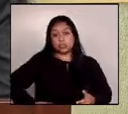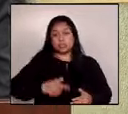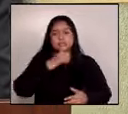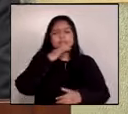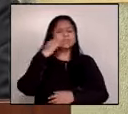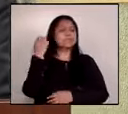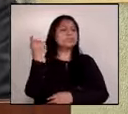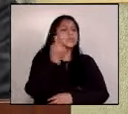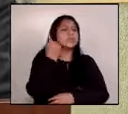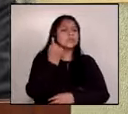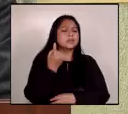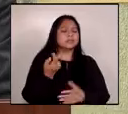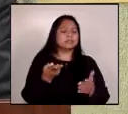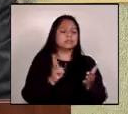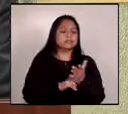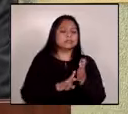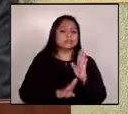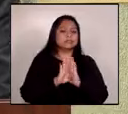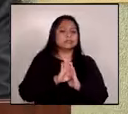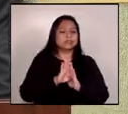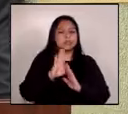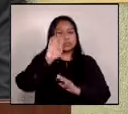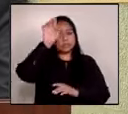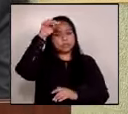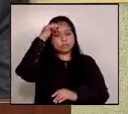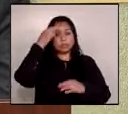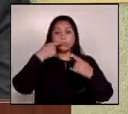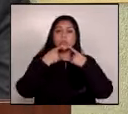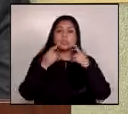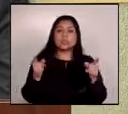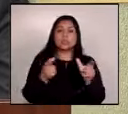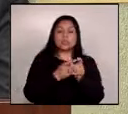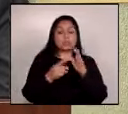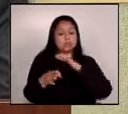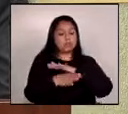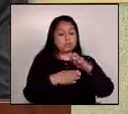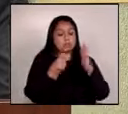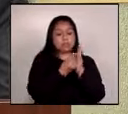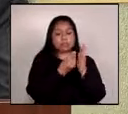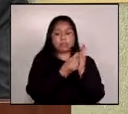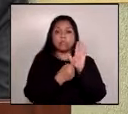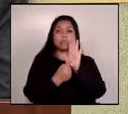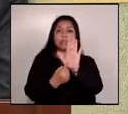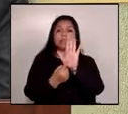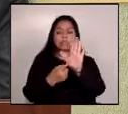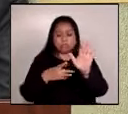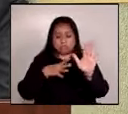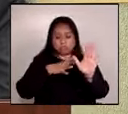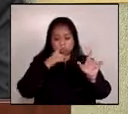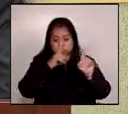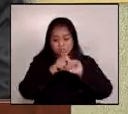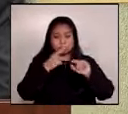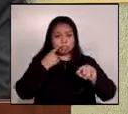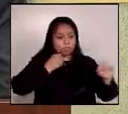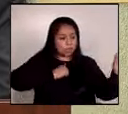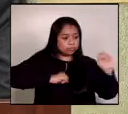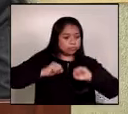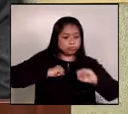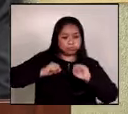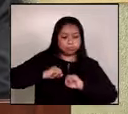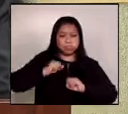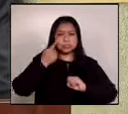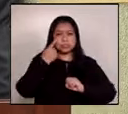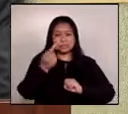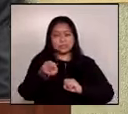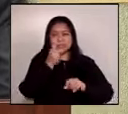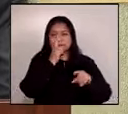e implementación de políticas públicas con base en evidencia que tiendan a evitar que estas redes de criminalidad